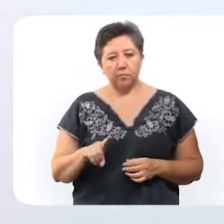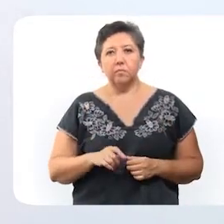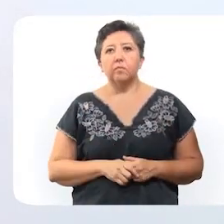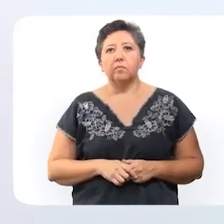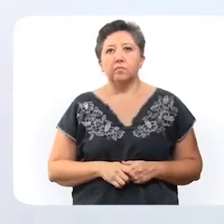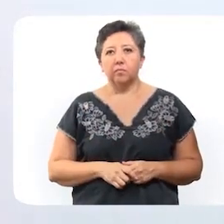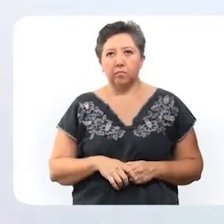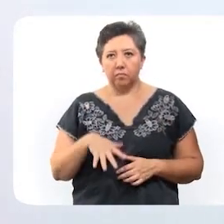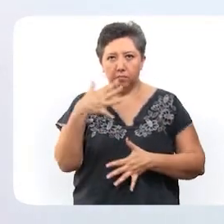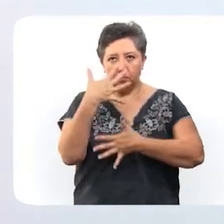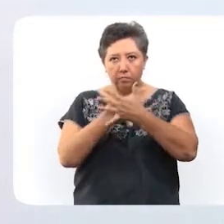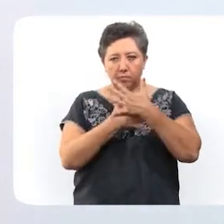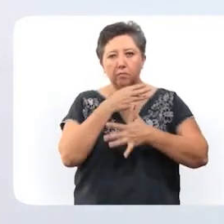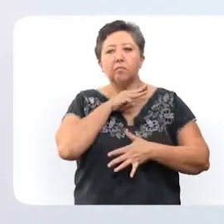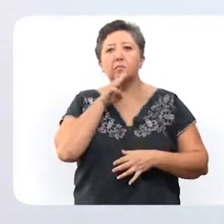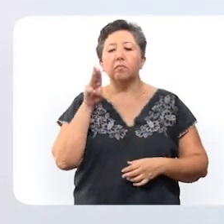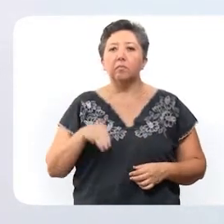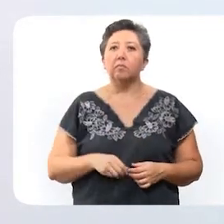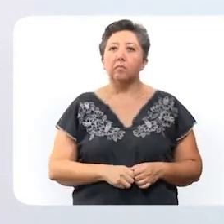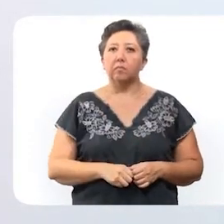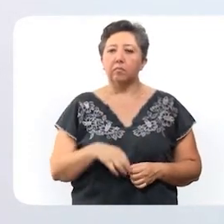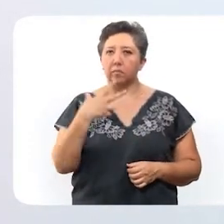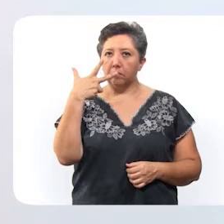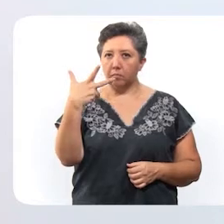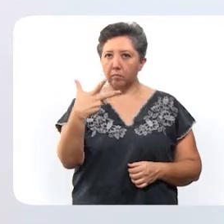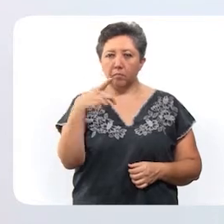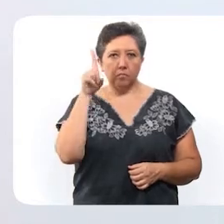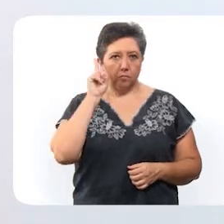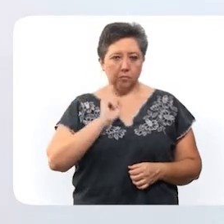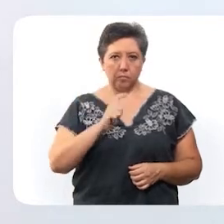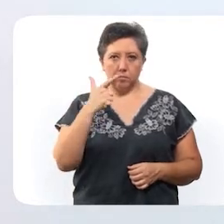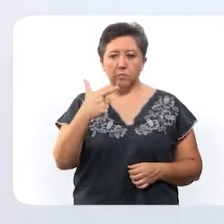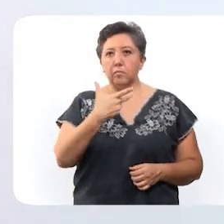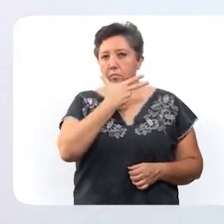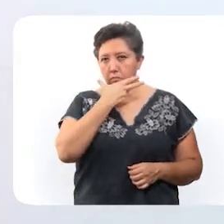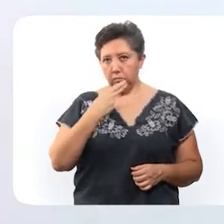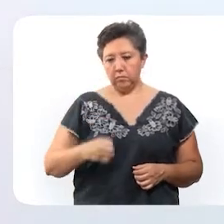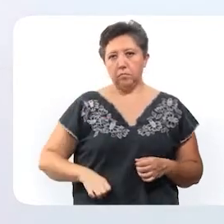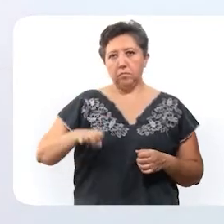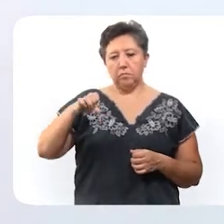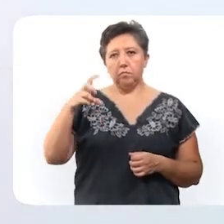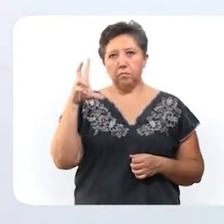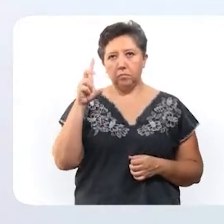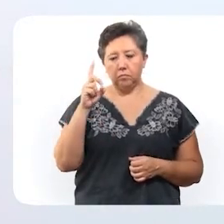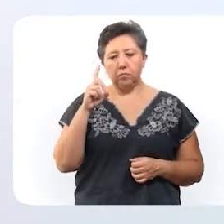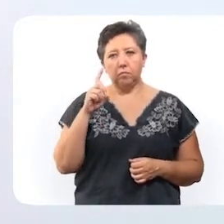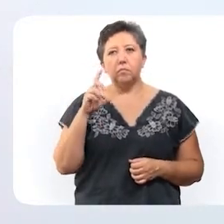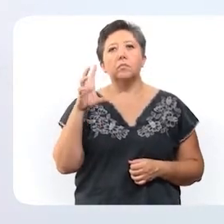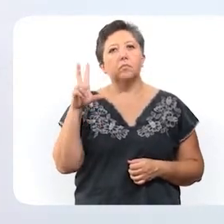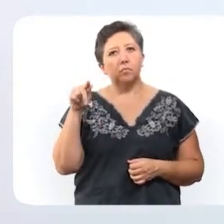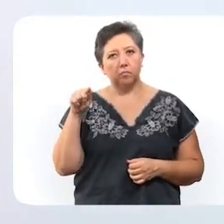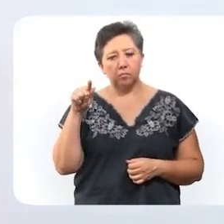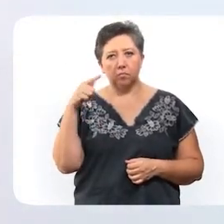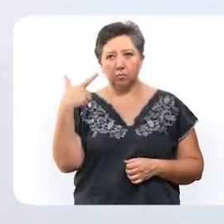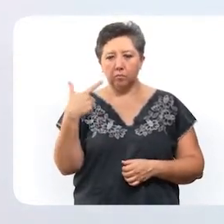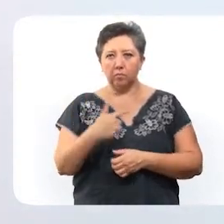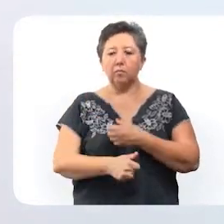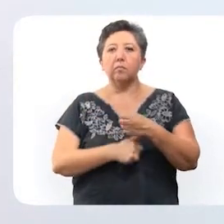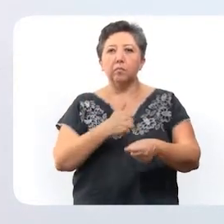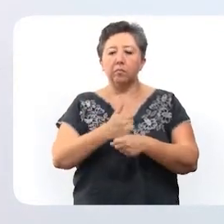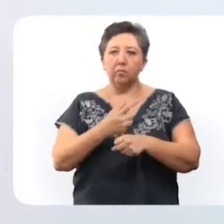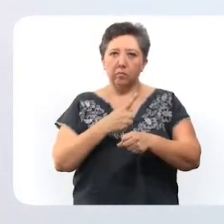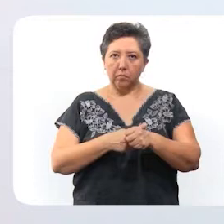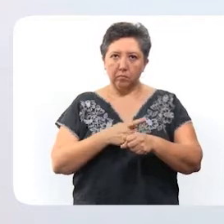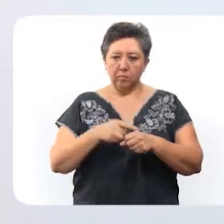informamos de 15 fallecimientos. Son 8 mujeres y 7 hombres, de un rango de edad de 30 a 77 años.